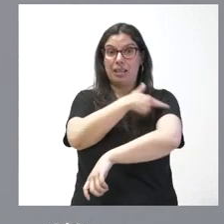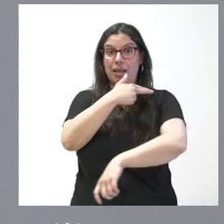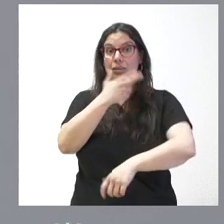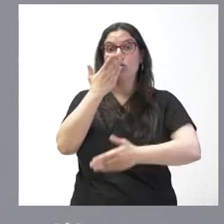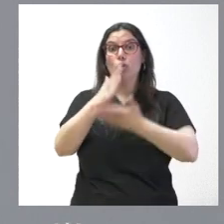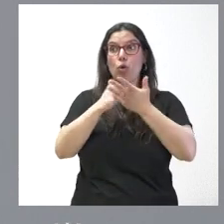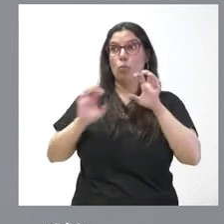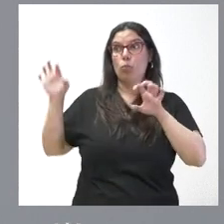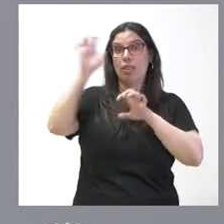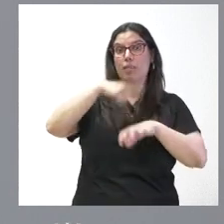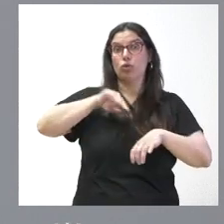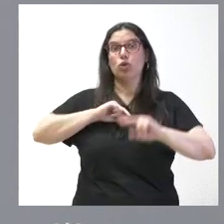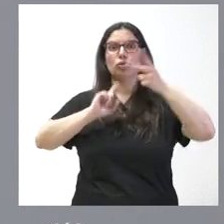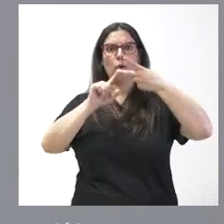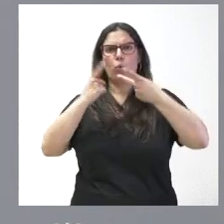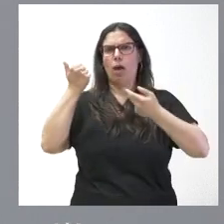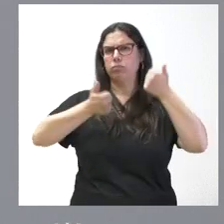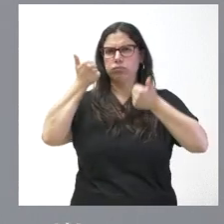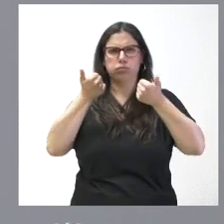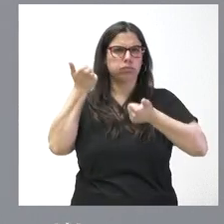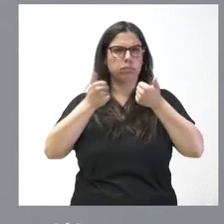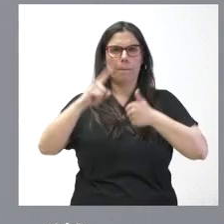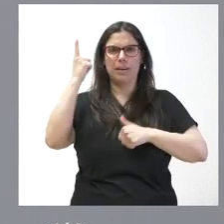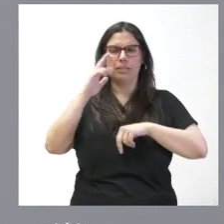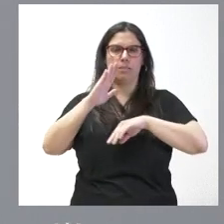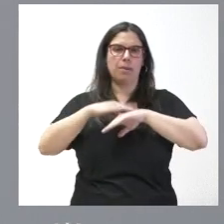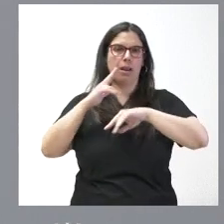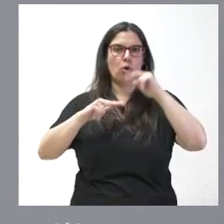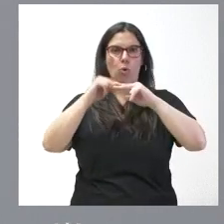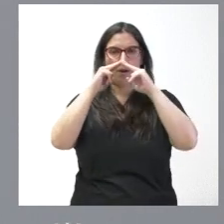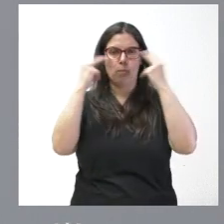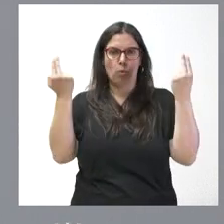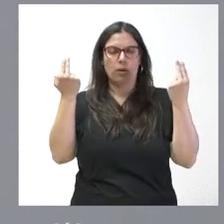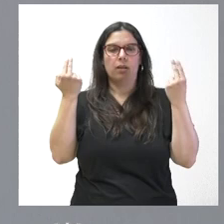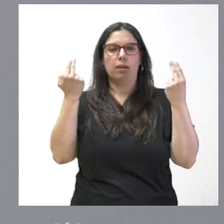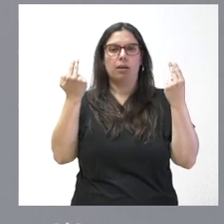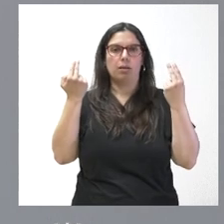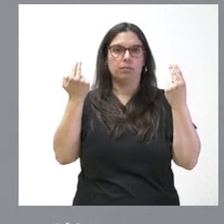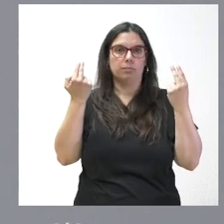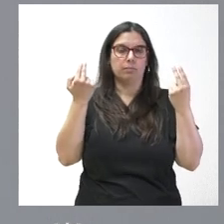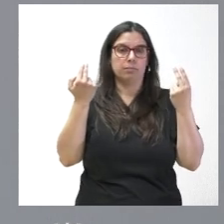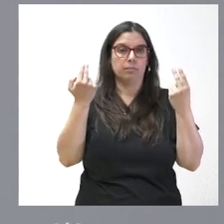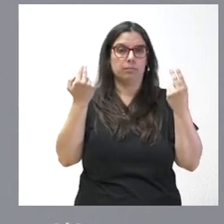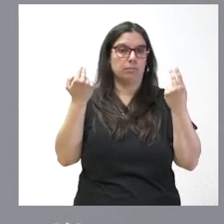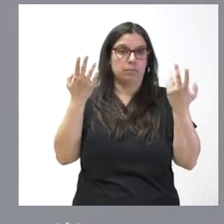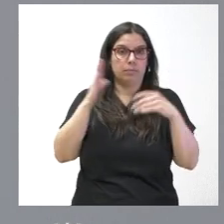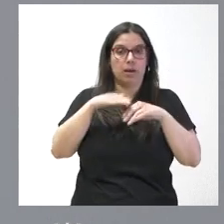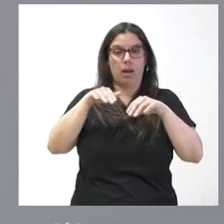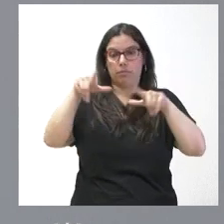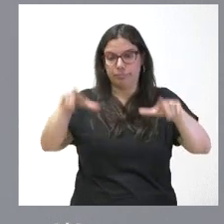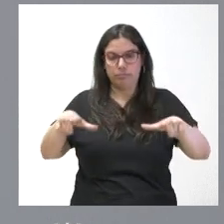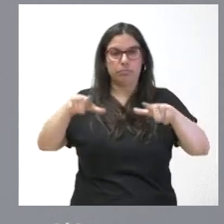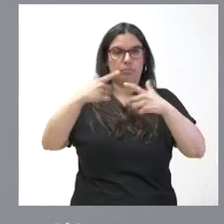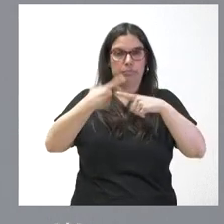autónoma de España con mayor licitación de obra pública de instalaciones y de equipamientos sanitarios y lógicamente